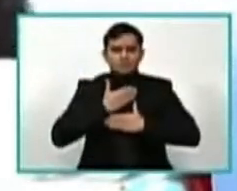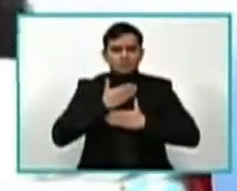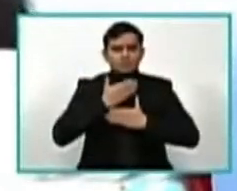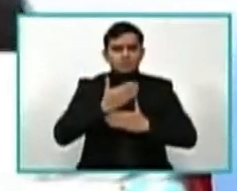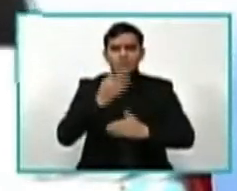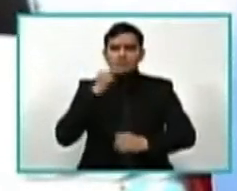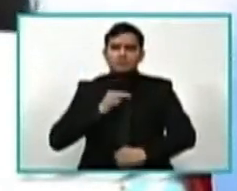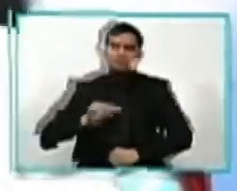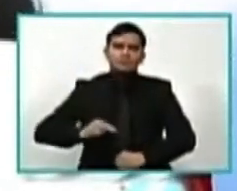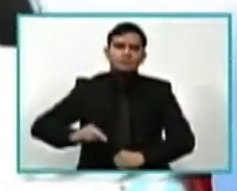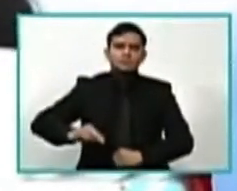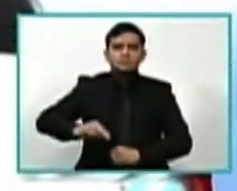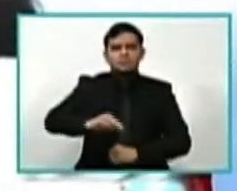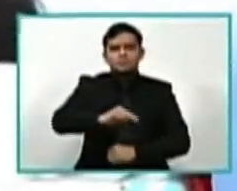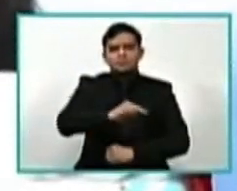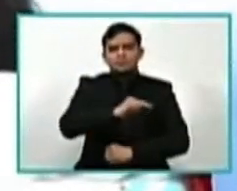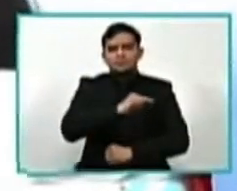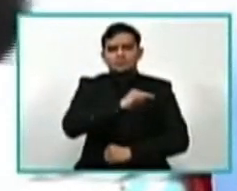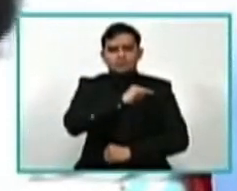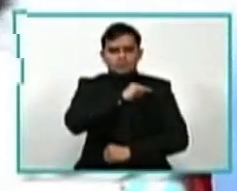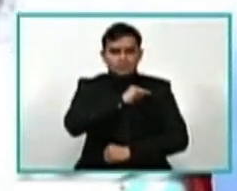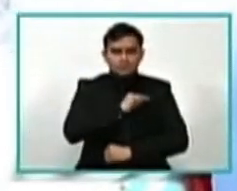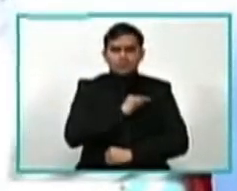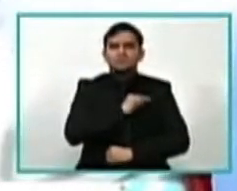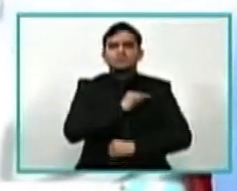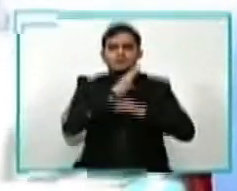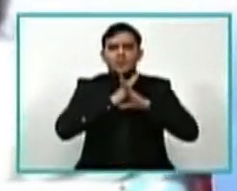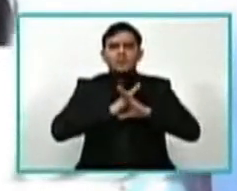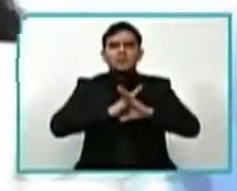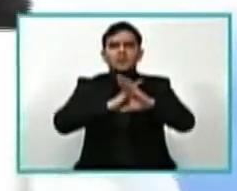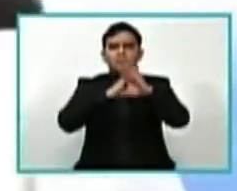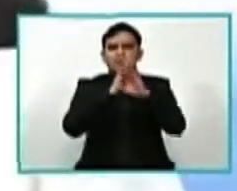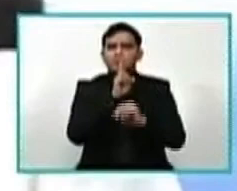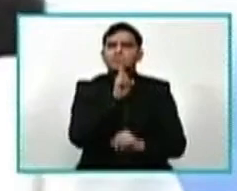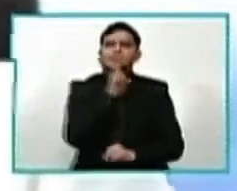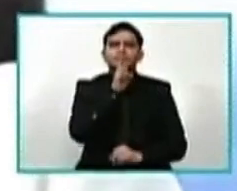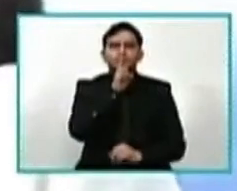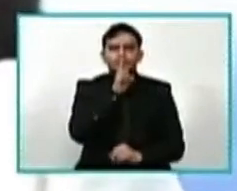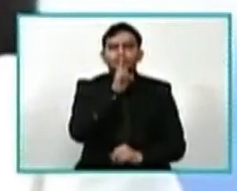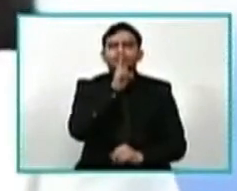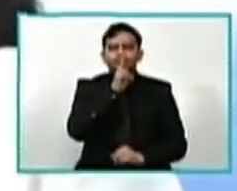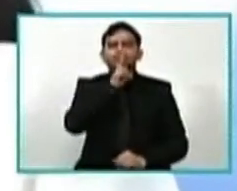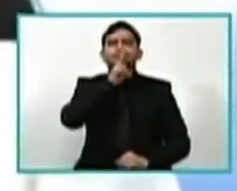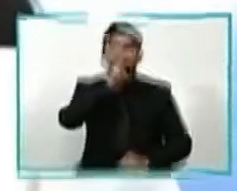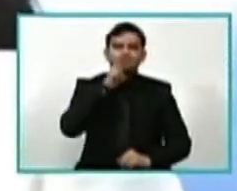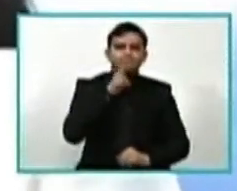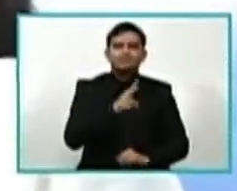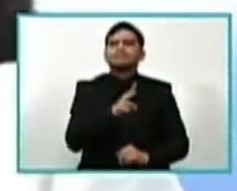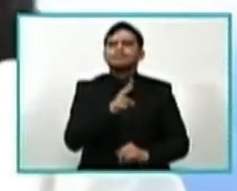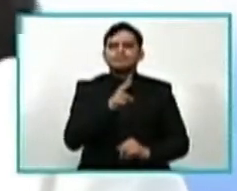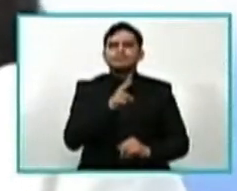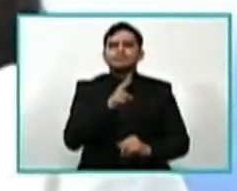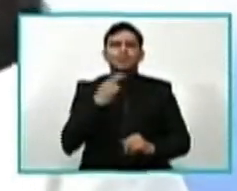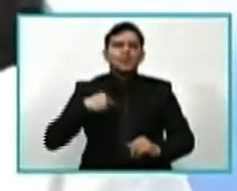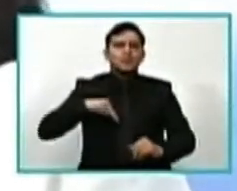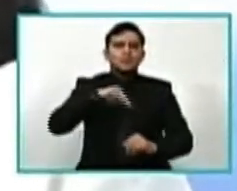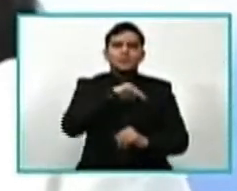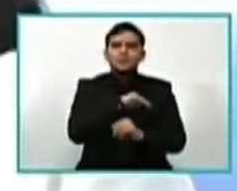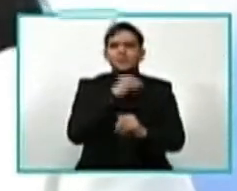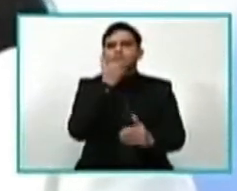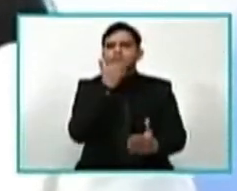marcharemos, oh patria, a la muerte. Generosa será